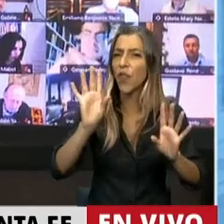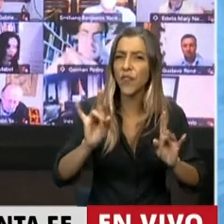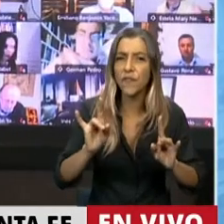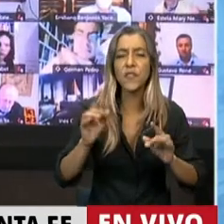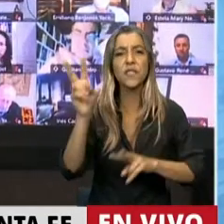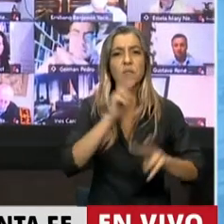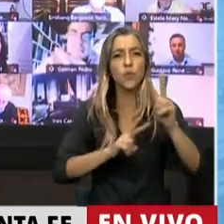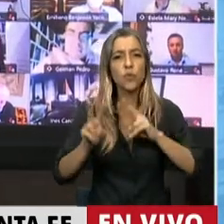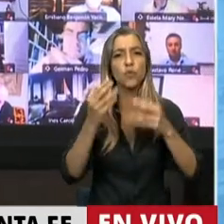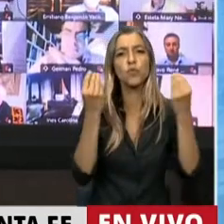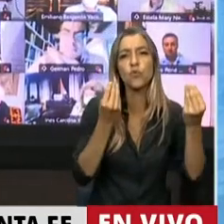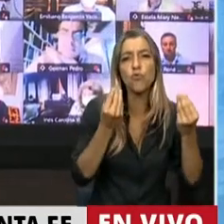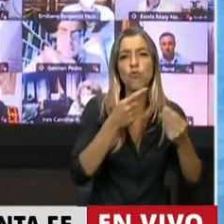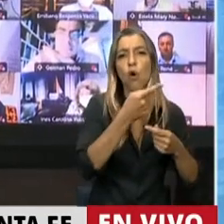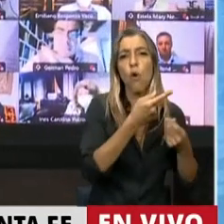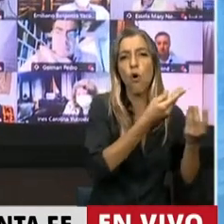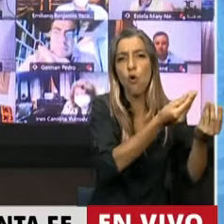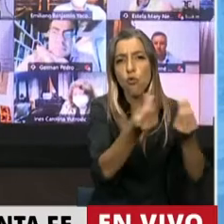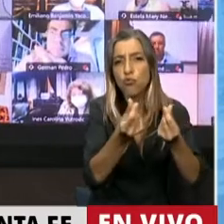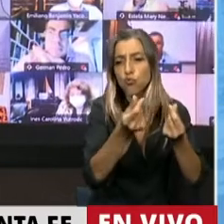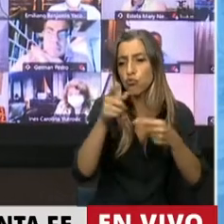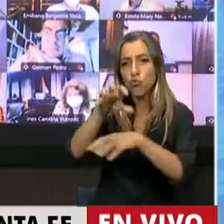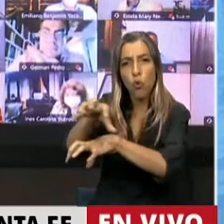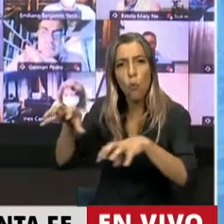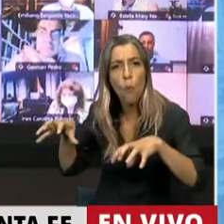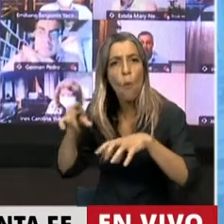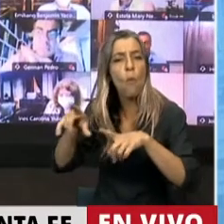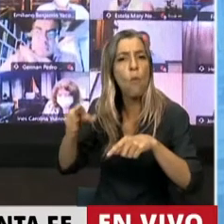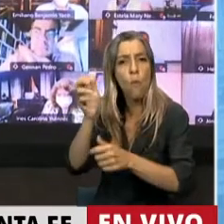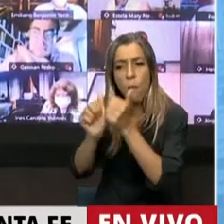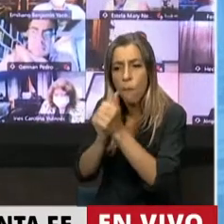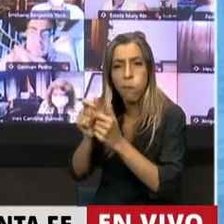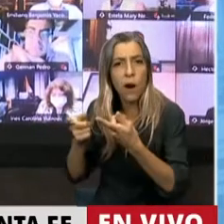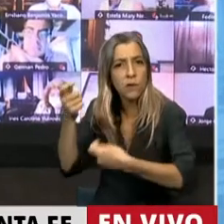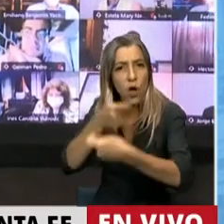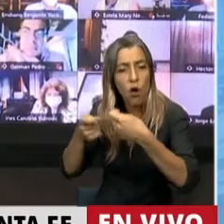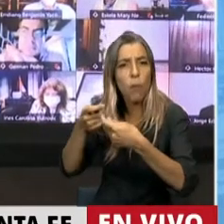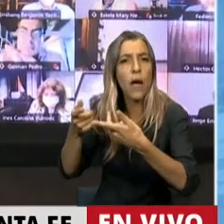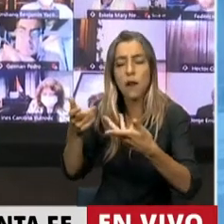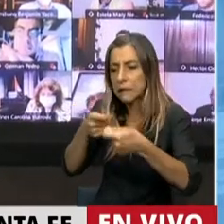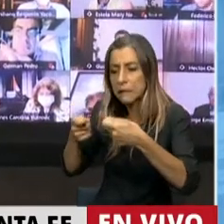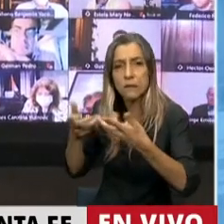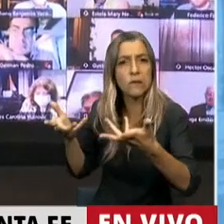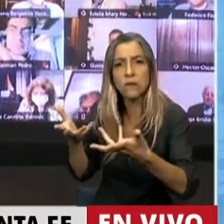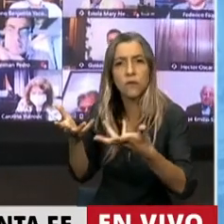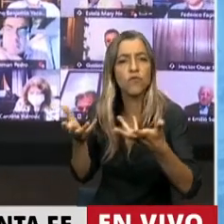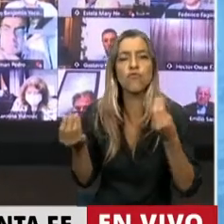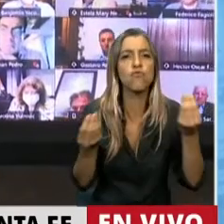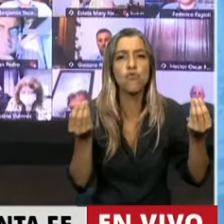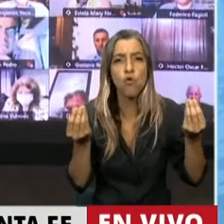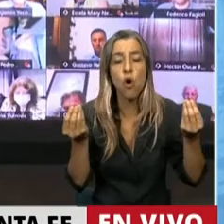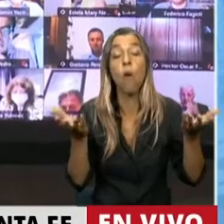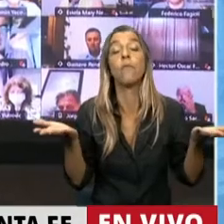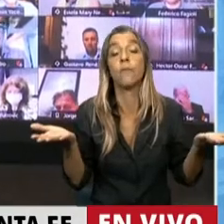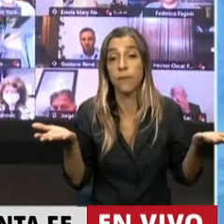capitalista y desarrollada, institucionalizada. Por eso es importante lo que estamos haciendo en este sentido. No hay